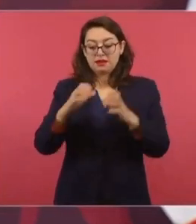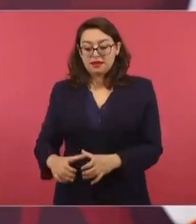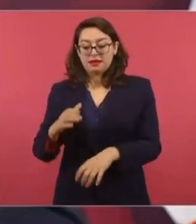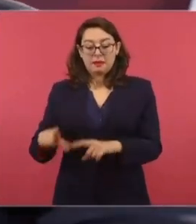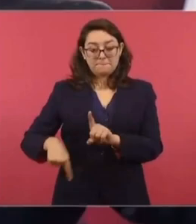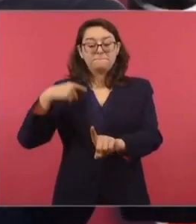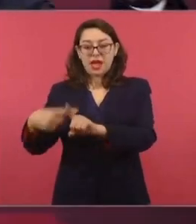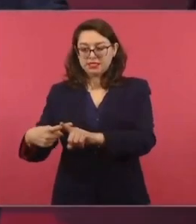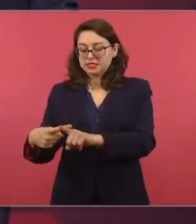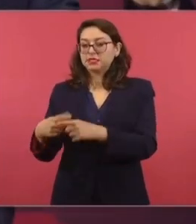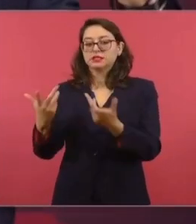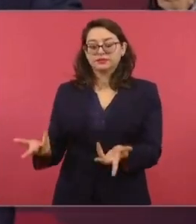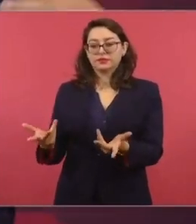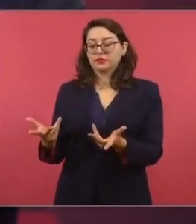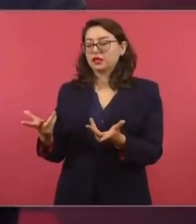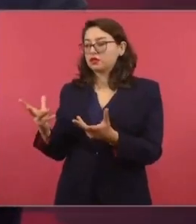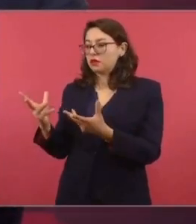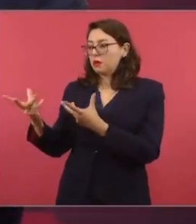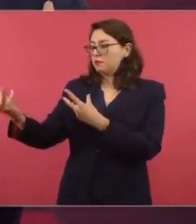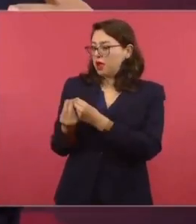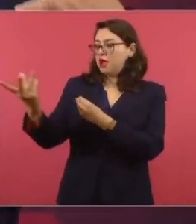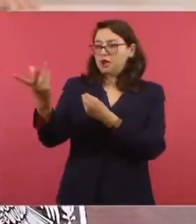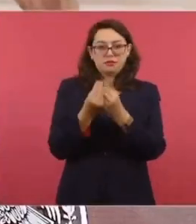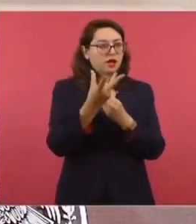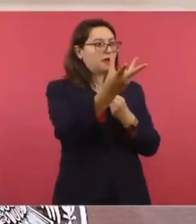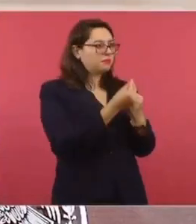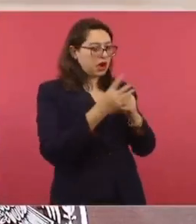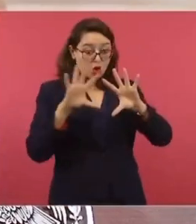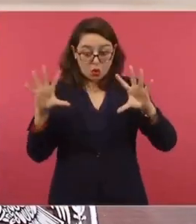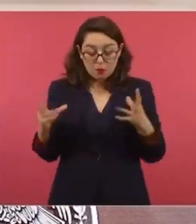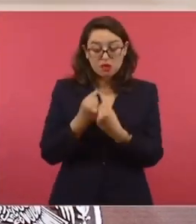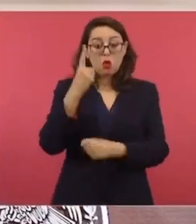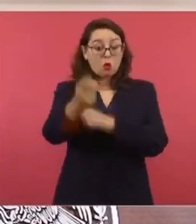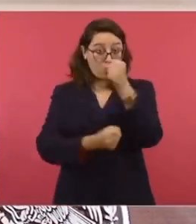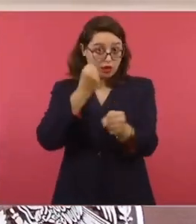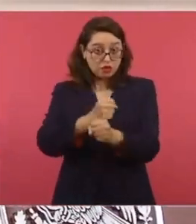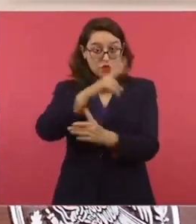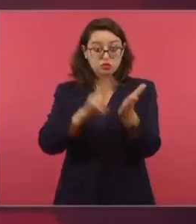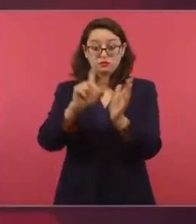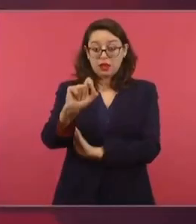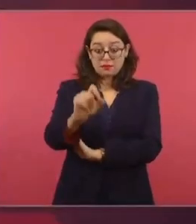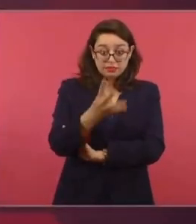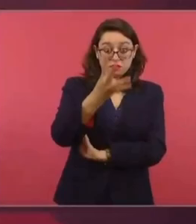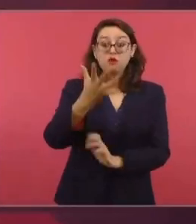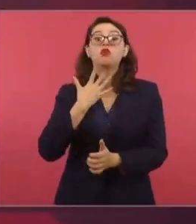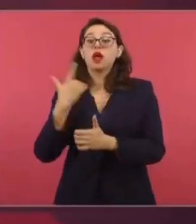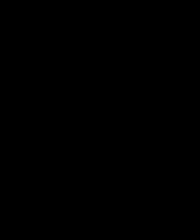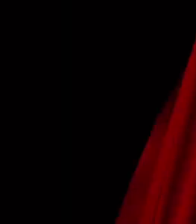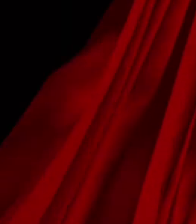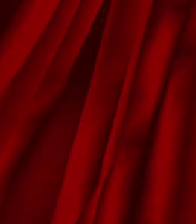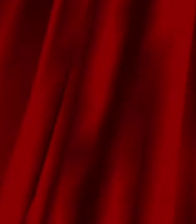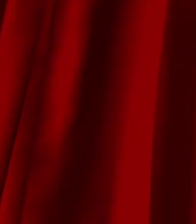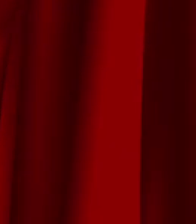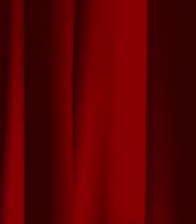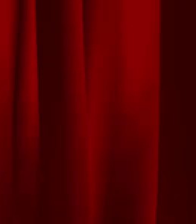Con todo esto, el plan es que el año próximo ya no compremos gasolina en el extranjero.